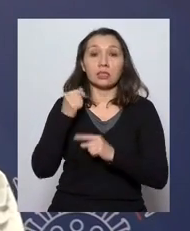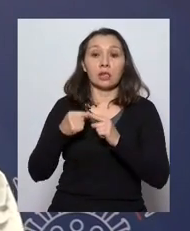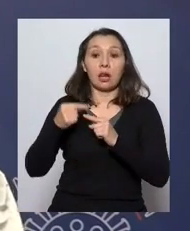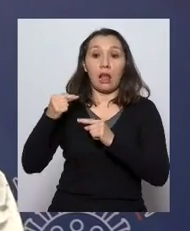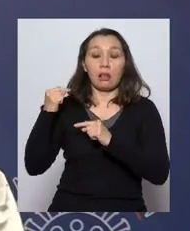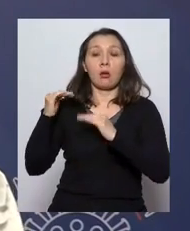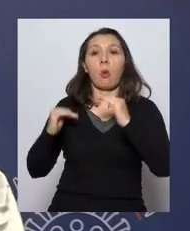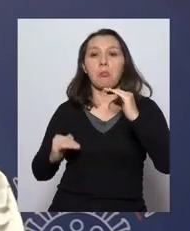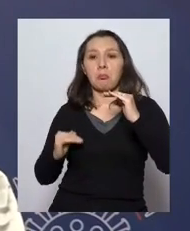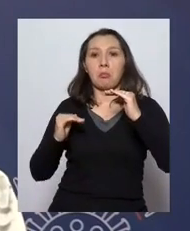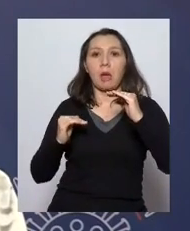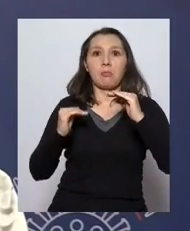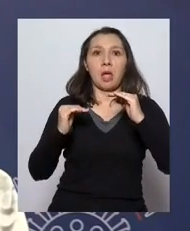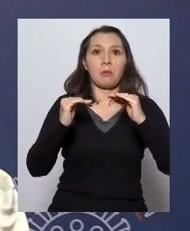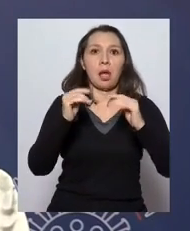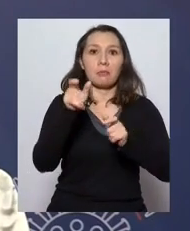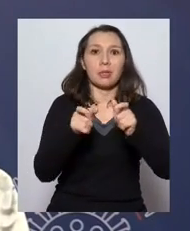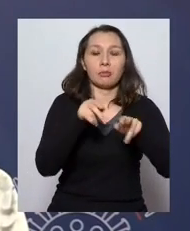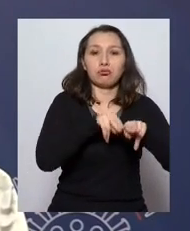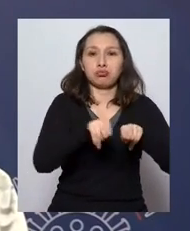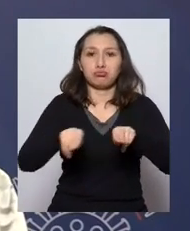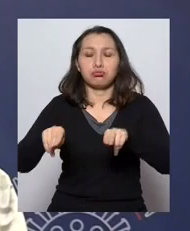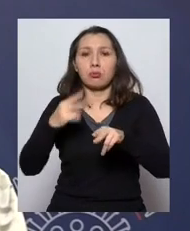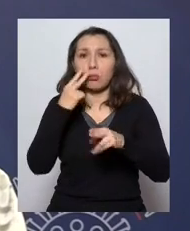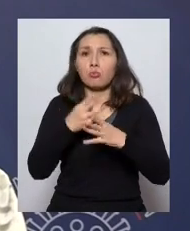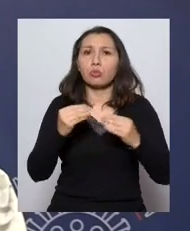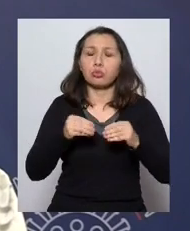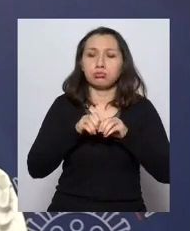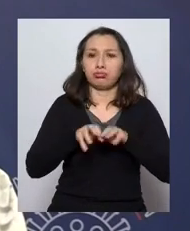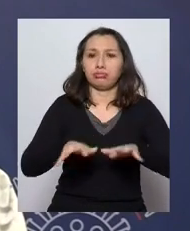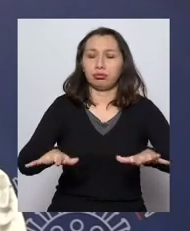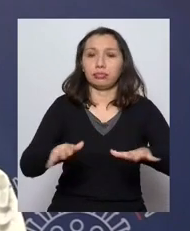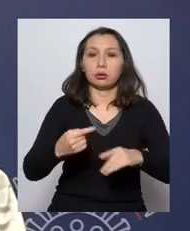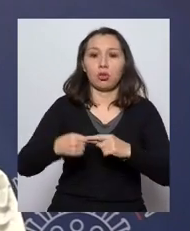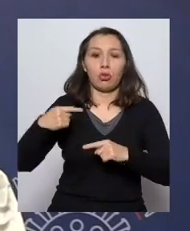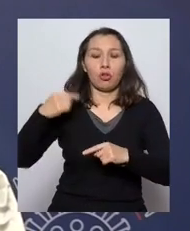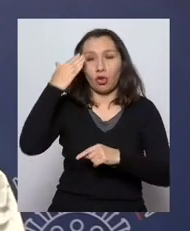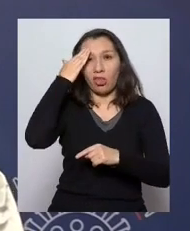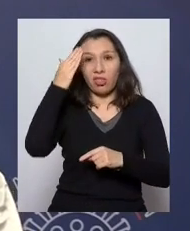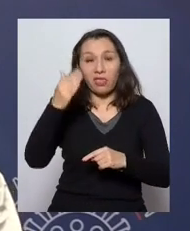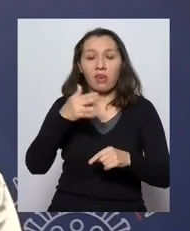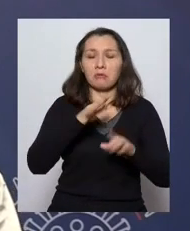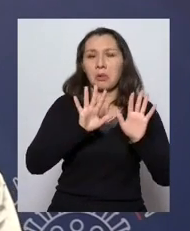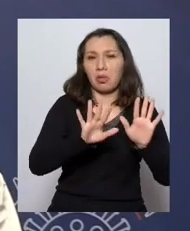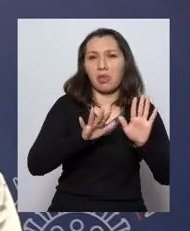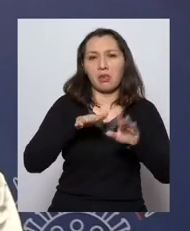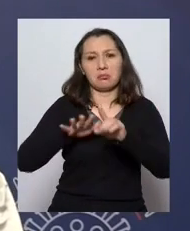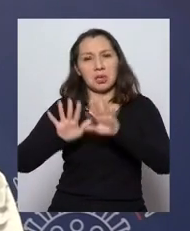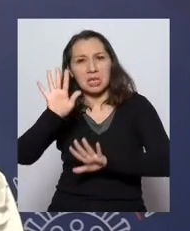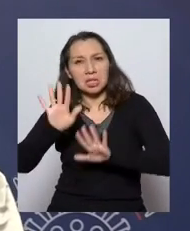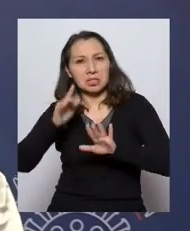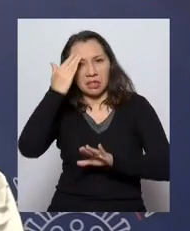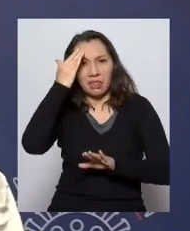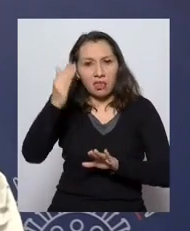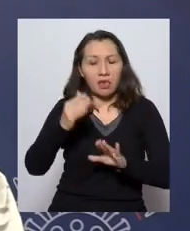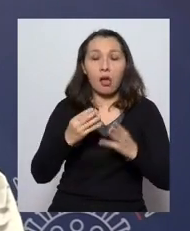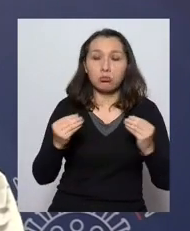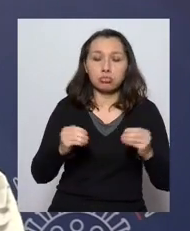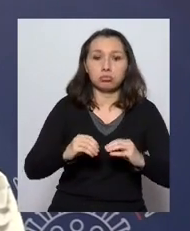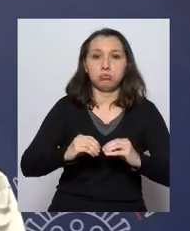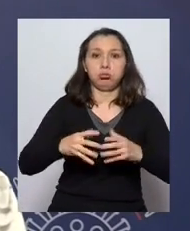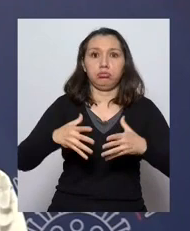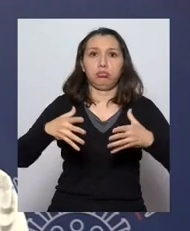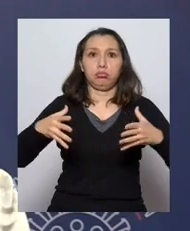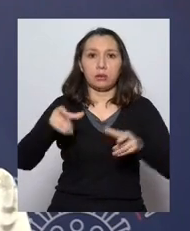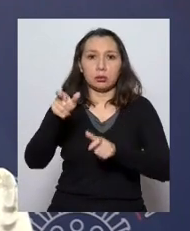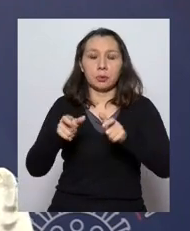a los días anteriores debido a este aumento de contagios que hemos visto ya hace ya varios días, hace 10, 15 días, y eso se traduce obviamente en un